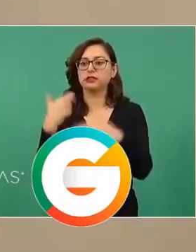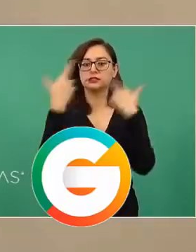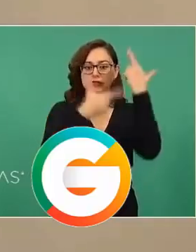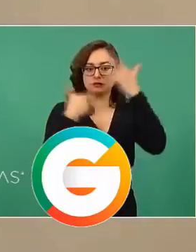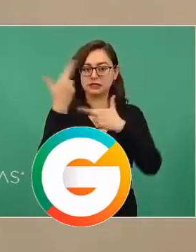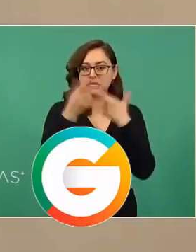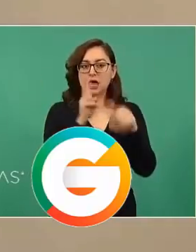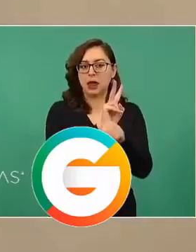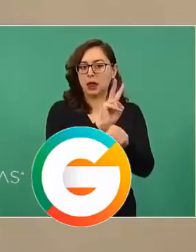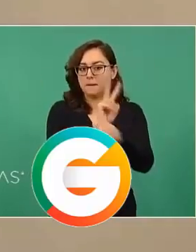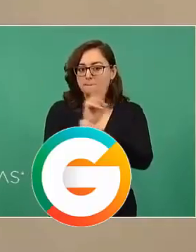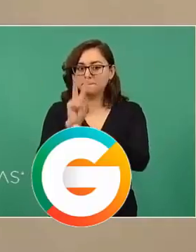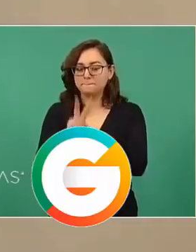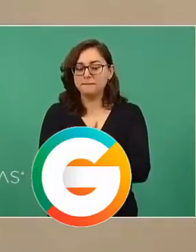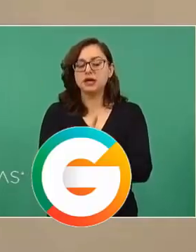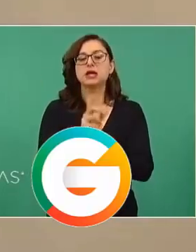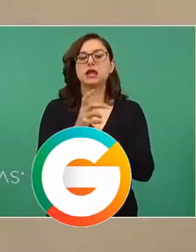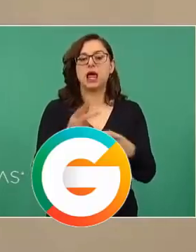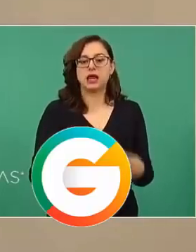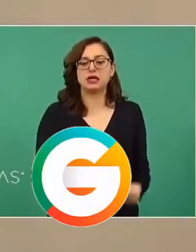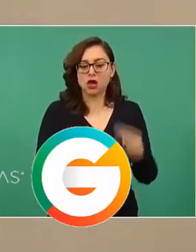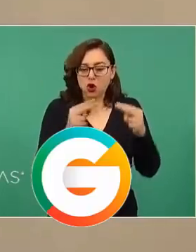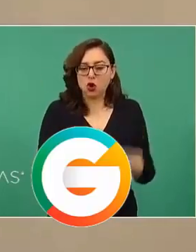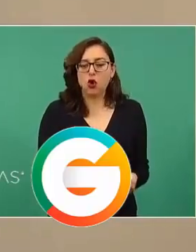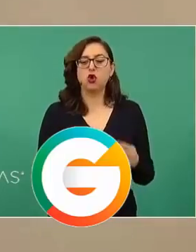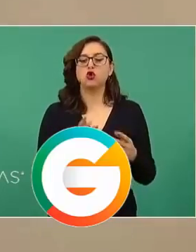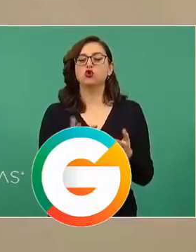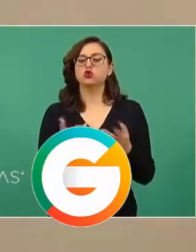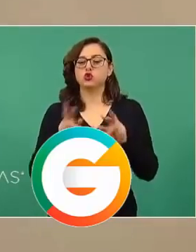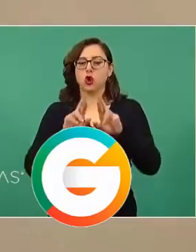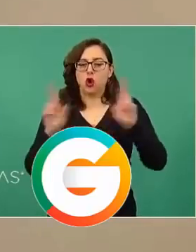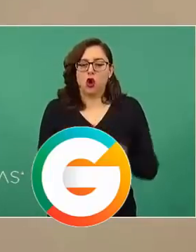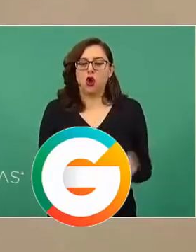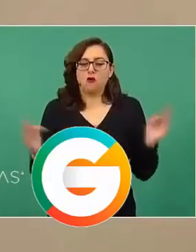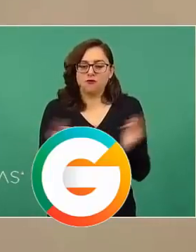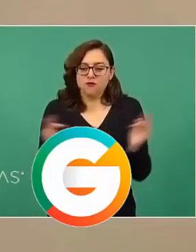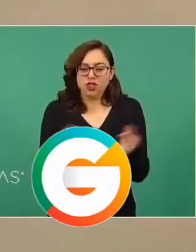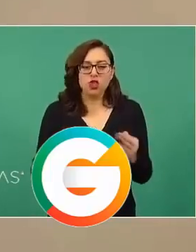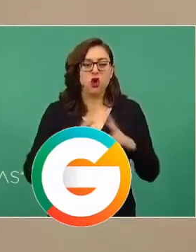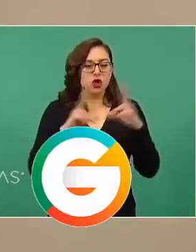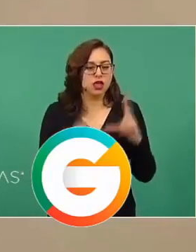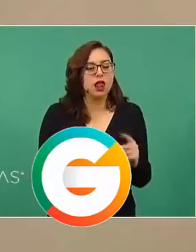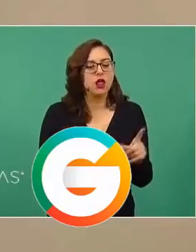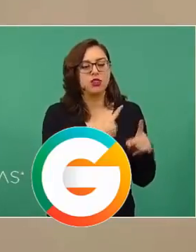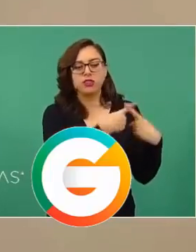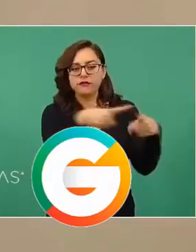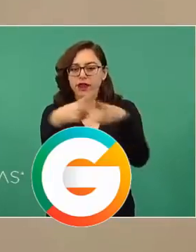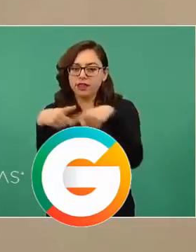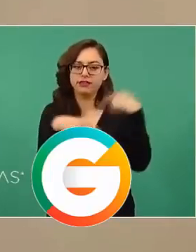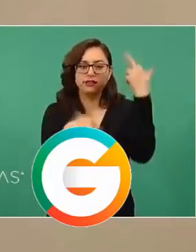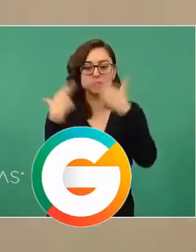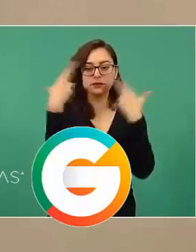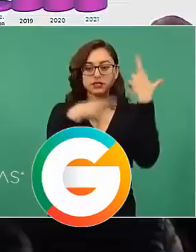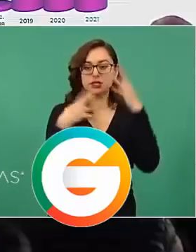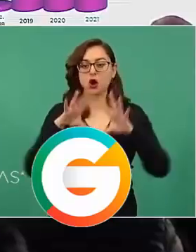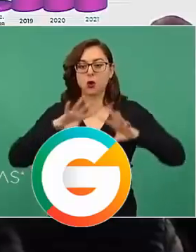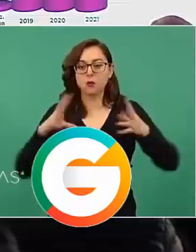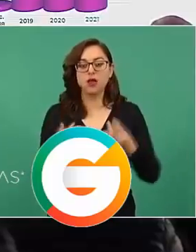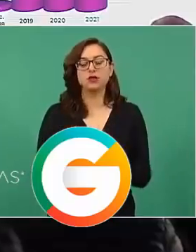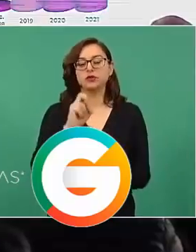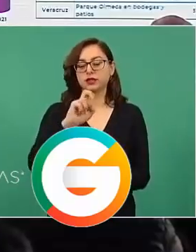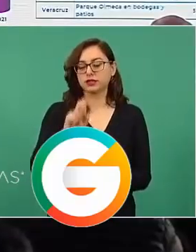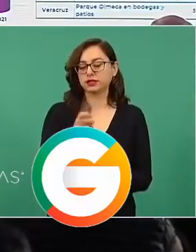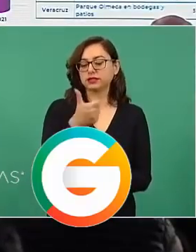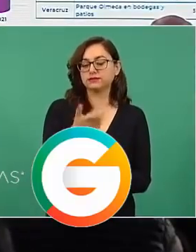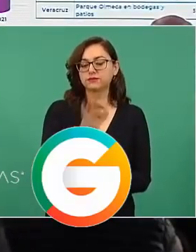establecimientos, revisar congeladores, etcétera, etcétera. Y se ha incrementado un 36 por ciento. La que